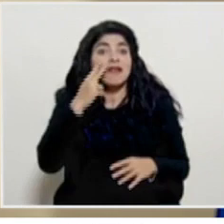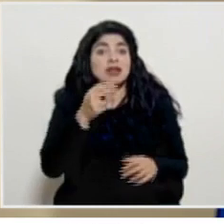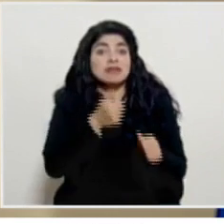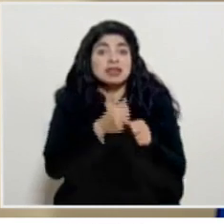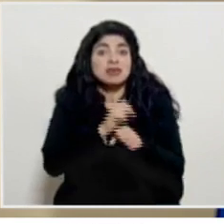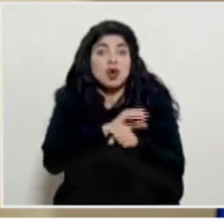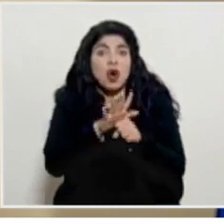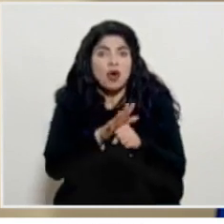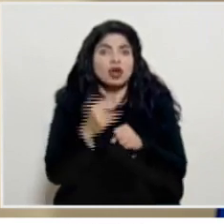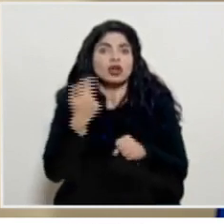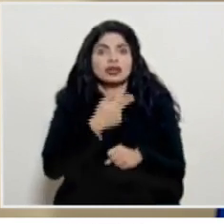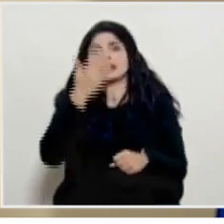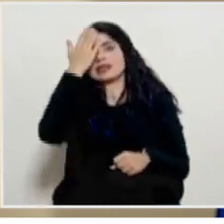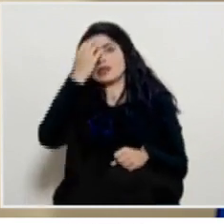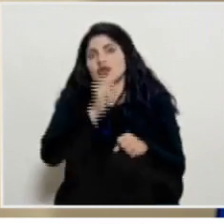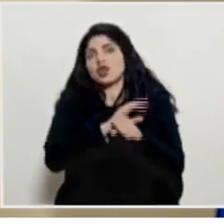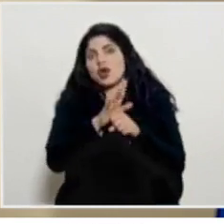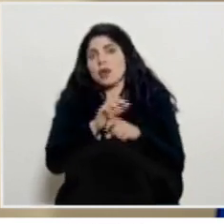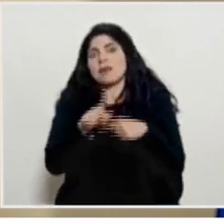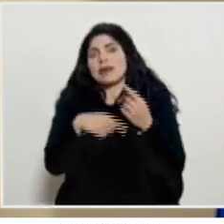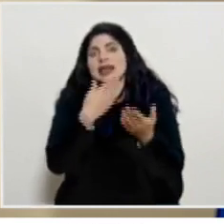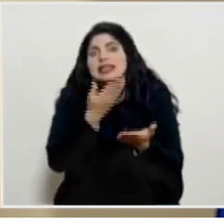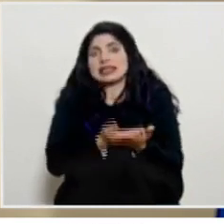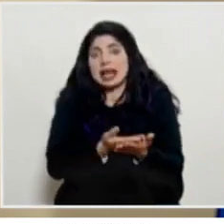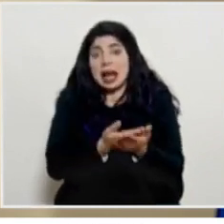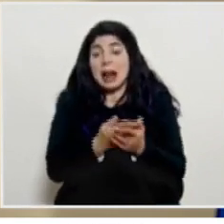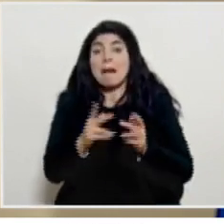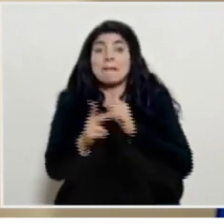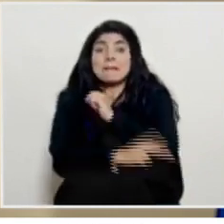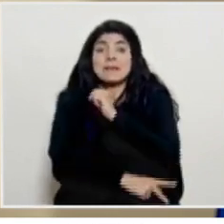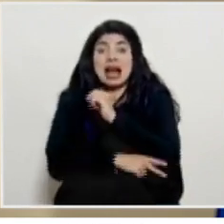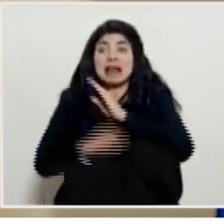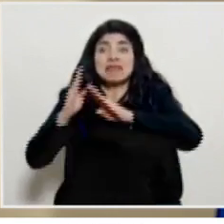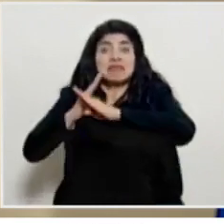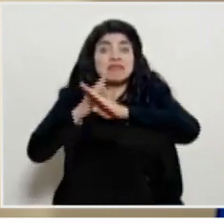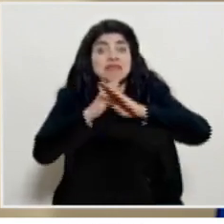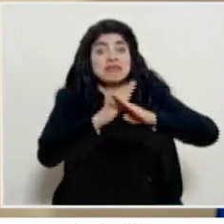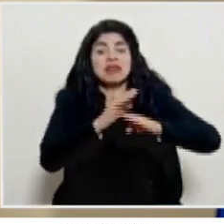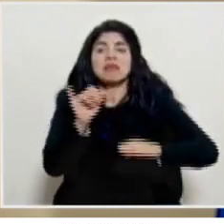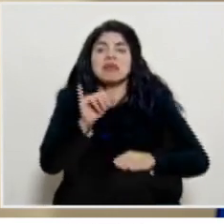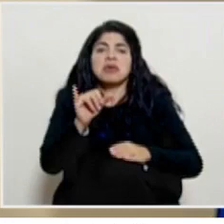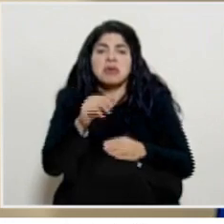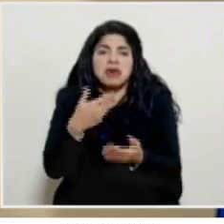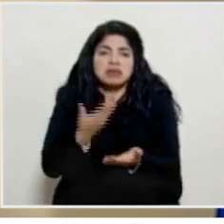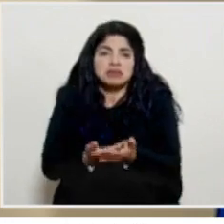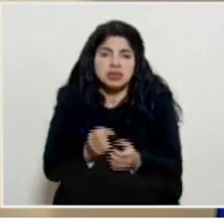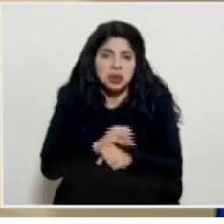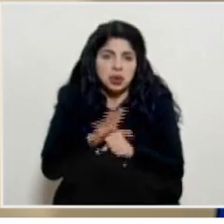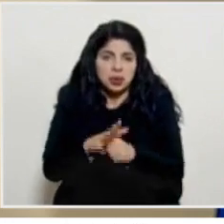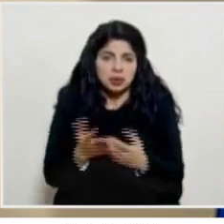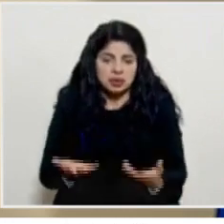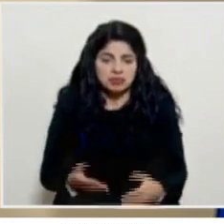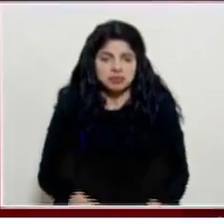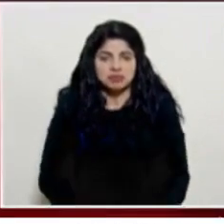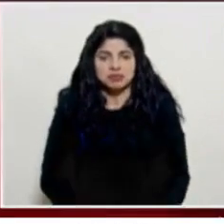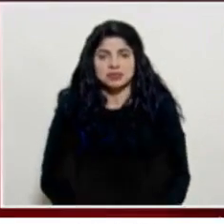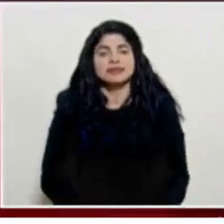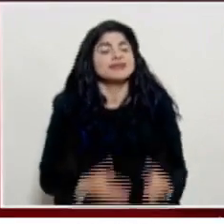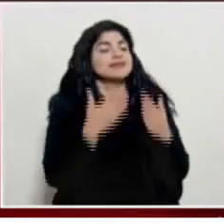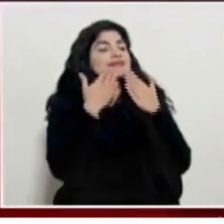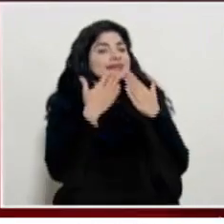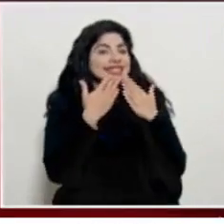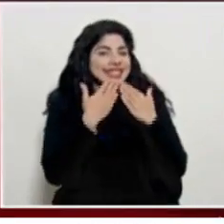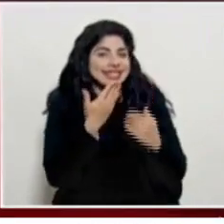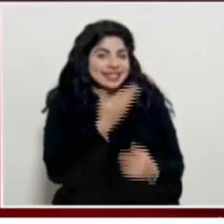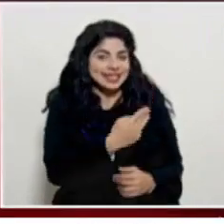mismo COVID sabíamos que el COVID iba a llegar y los países que bloquearon sus fronteras también lo tuvieron en algún momento muchísimas